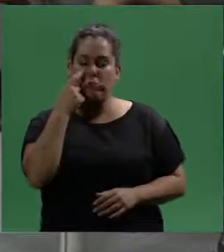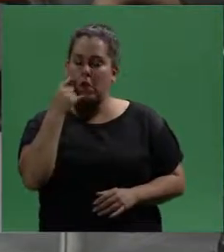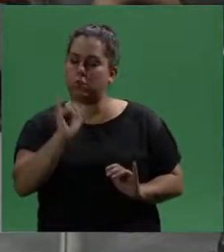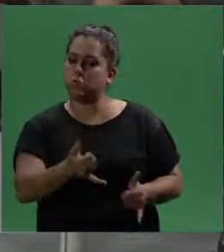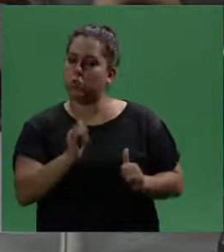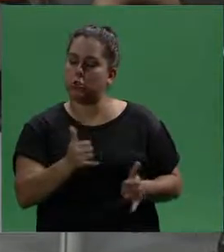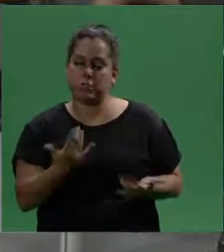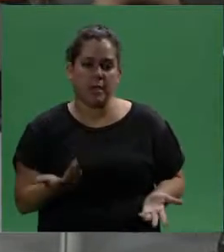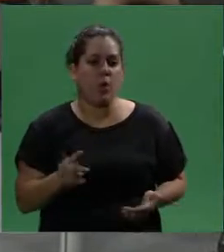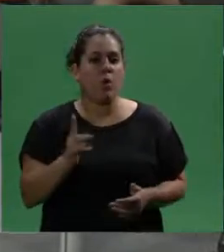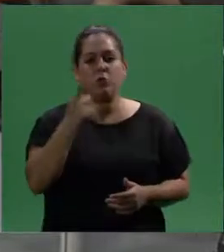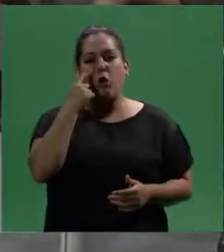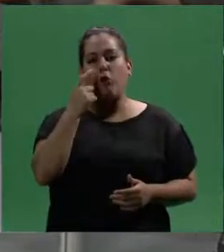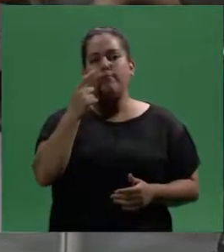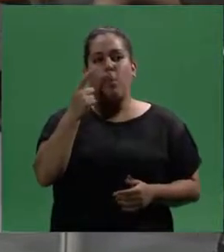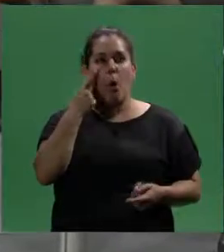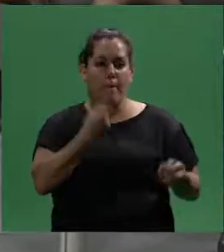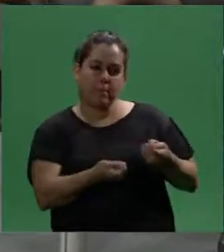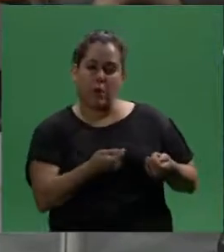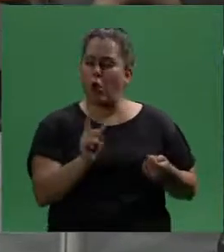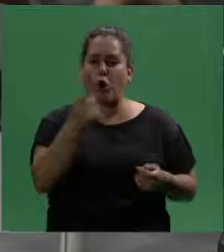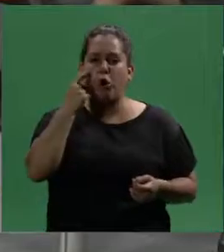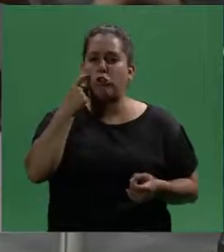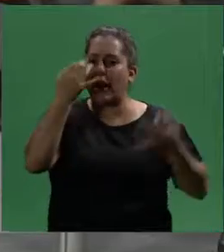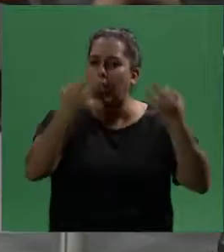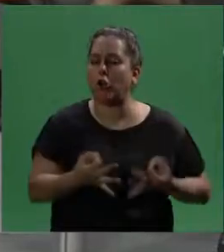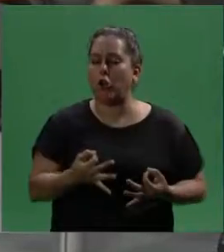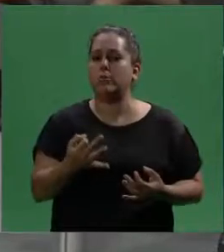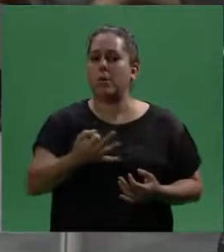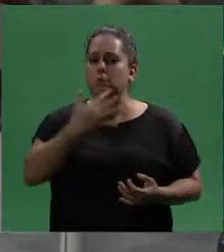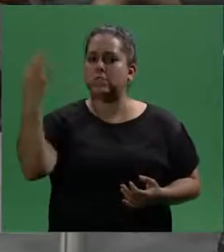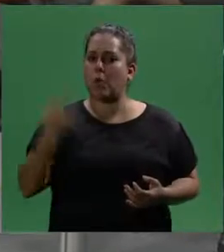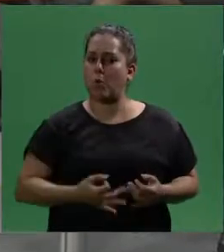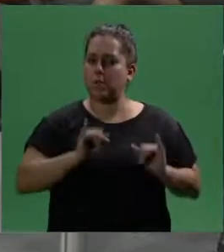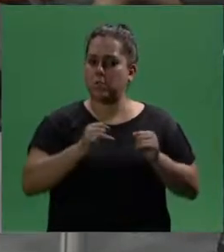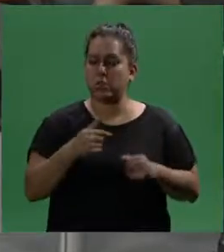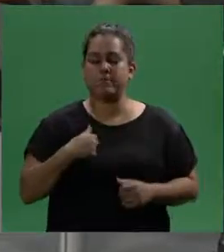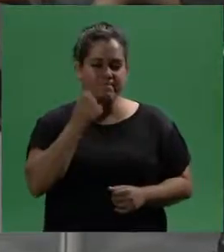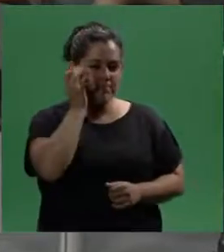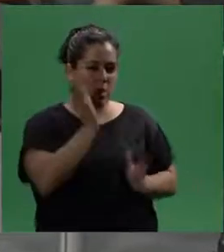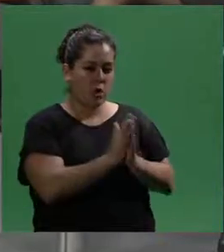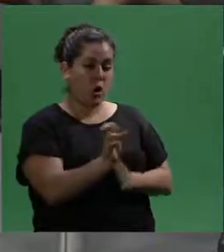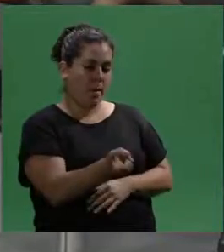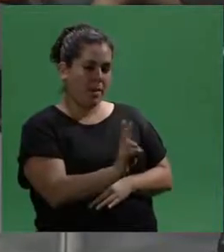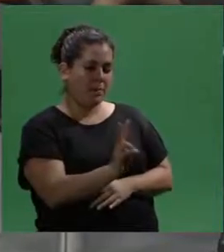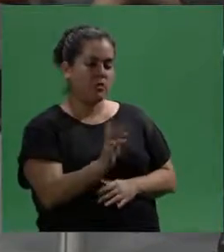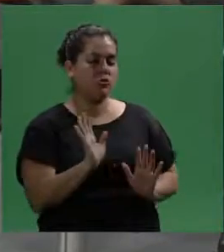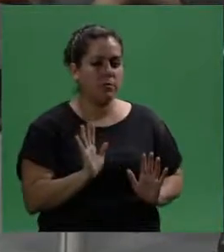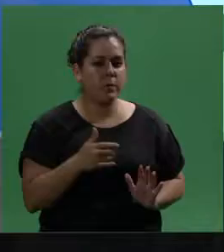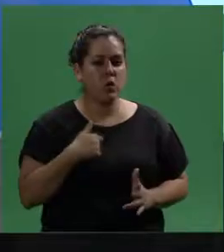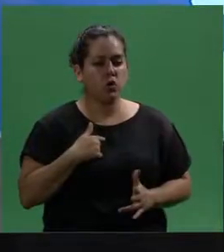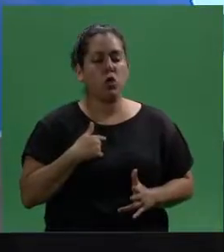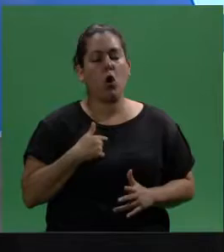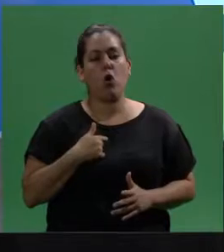que regularizarlo, hay que... no regularizarlo, controlarlo. Hay que realmente efectivizarlo, hacerlo efectivo. Si me permitís, yo voy a tomar